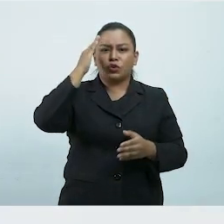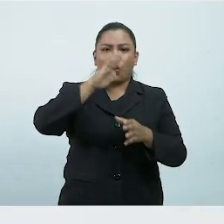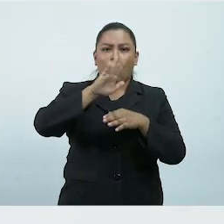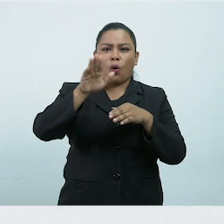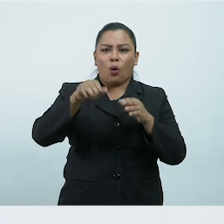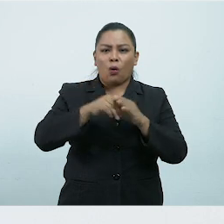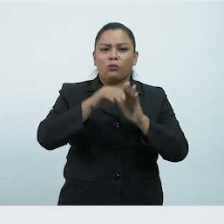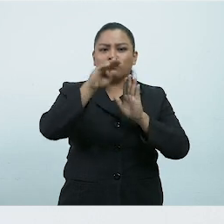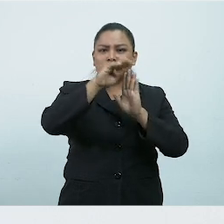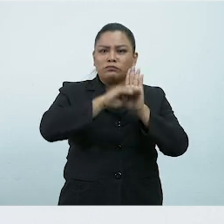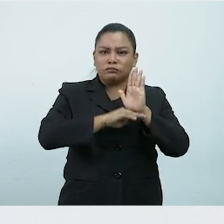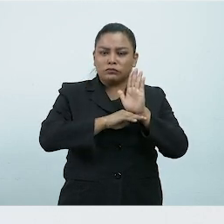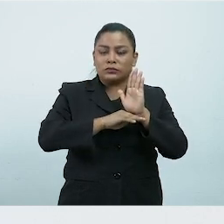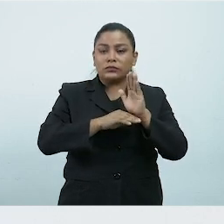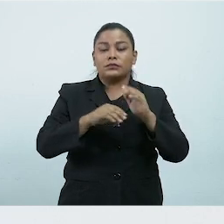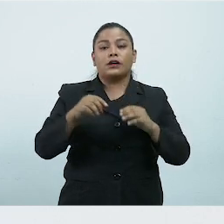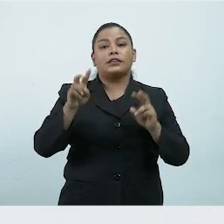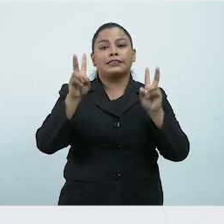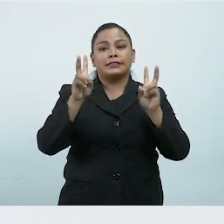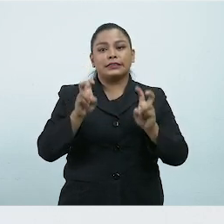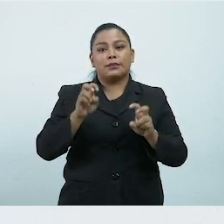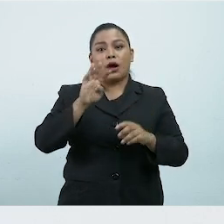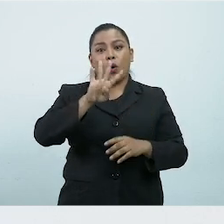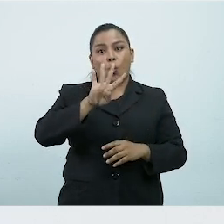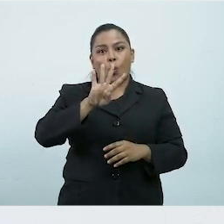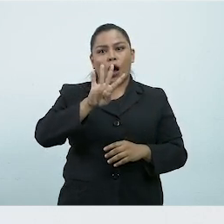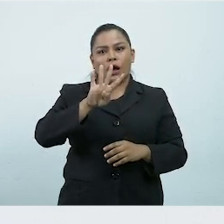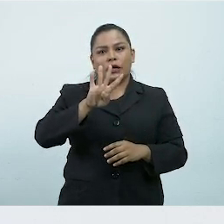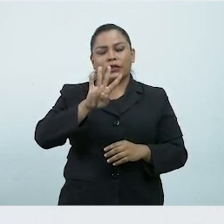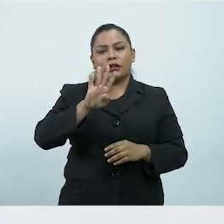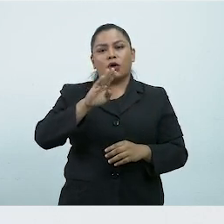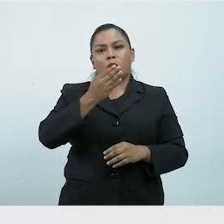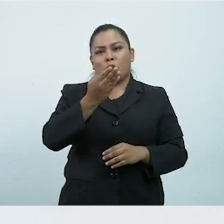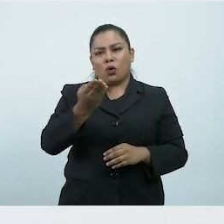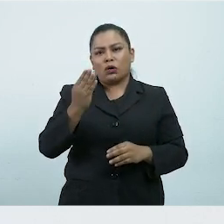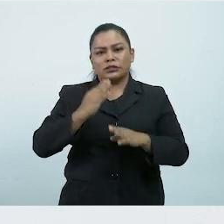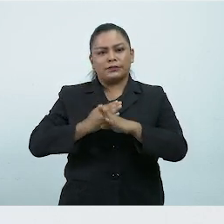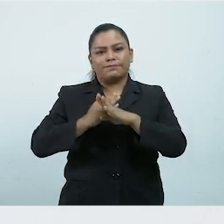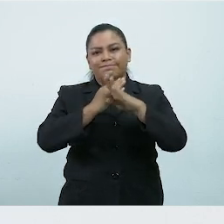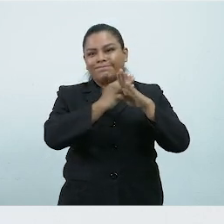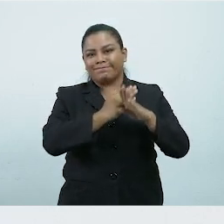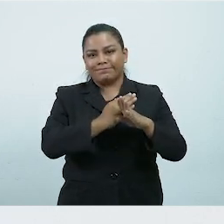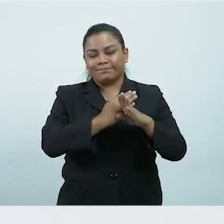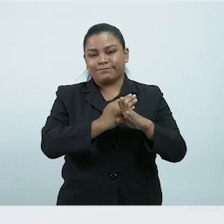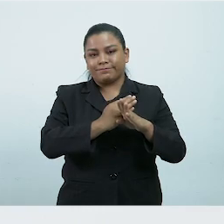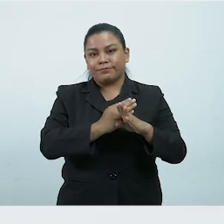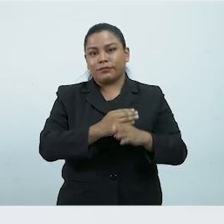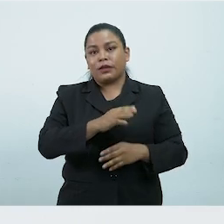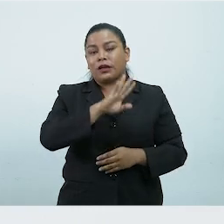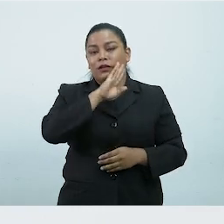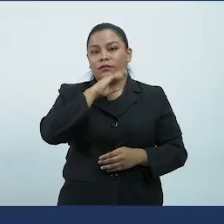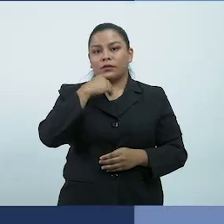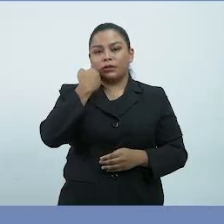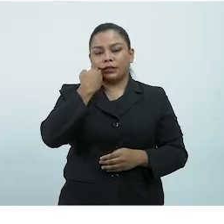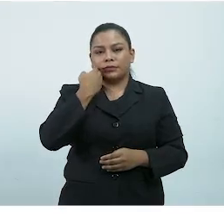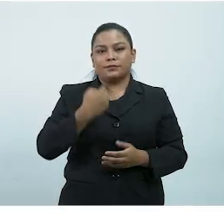las medidas Hablaremos sobre los 4 filtros para evitar el contagio por infecciones respiratorias